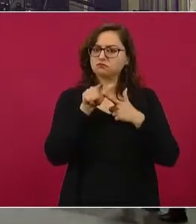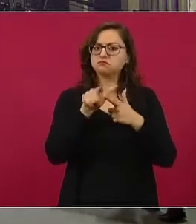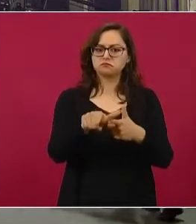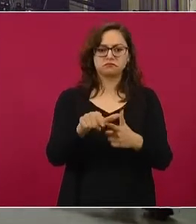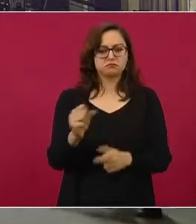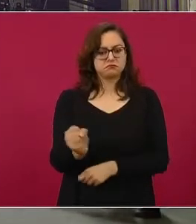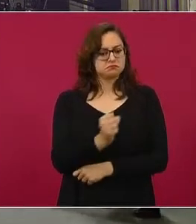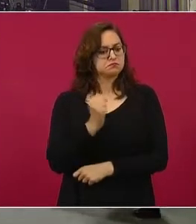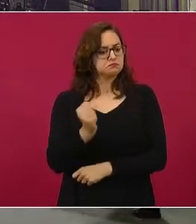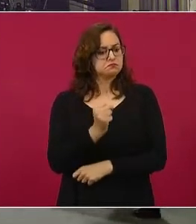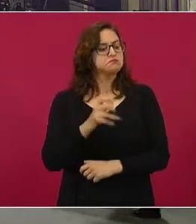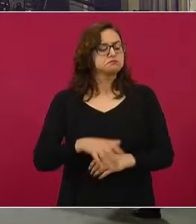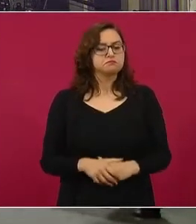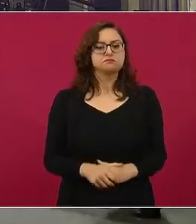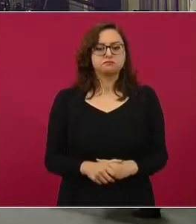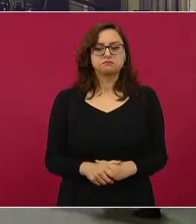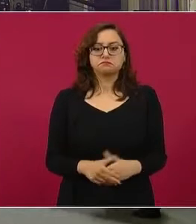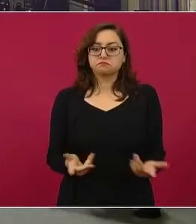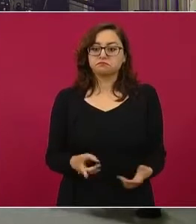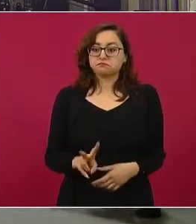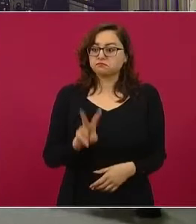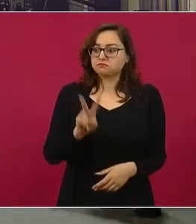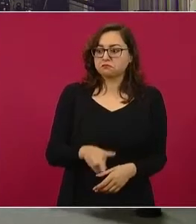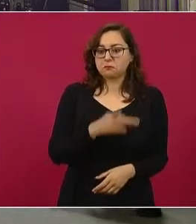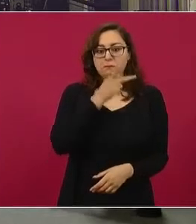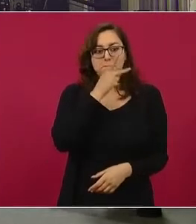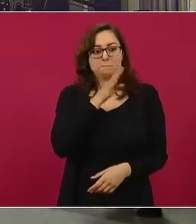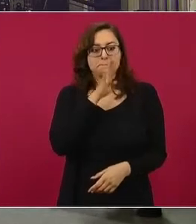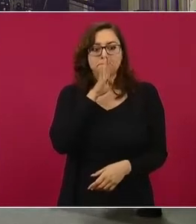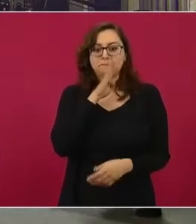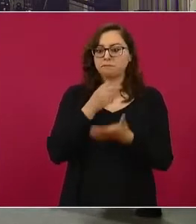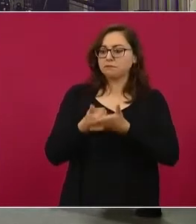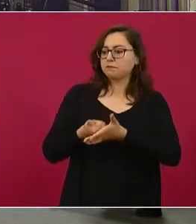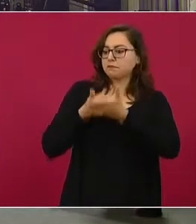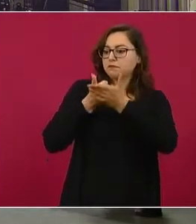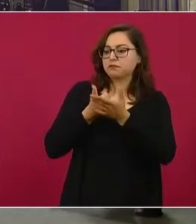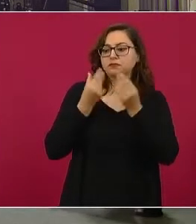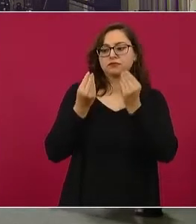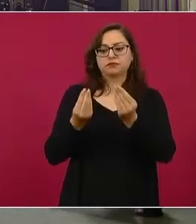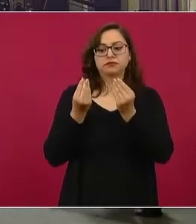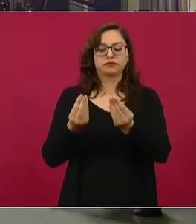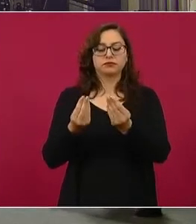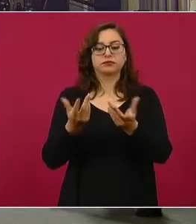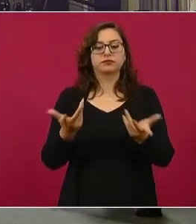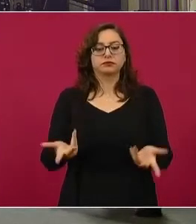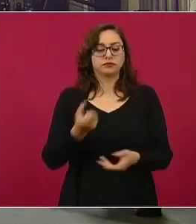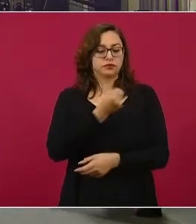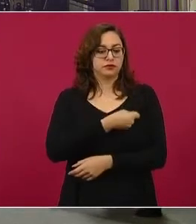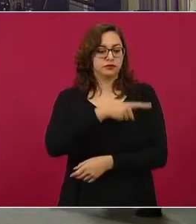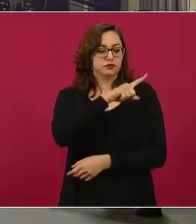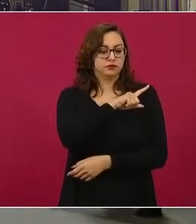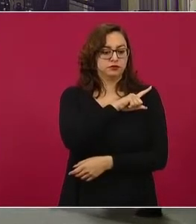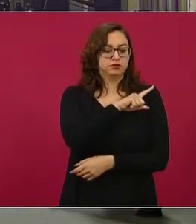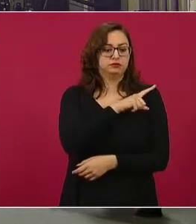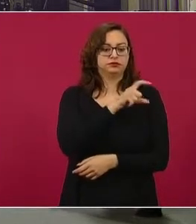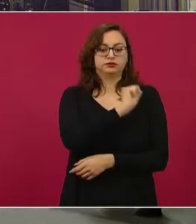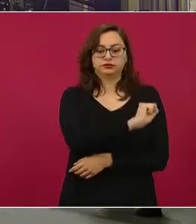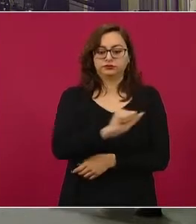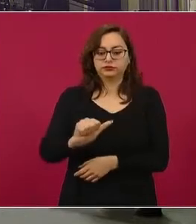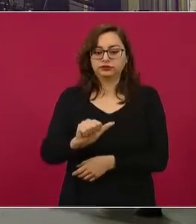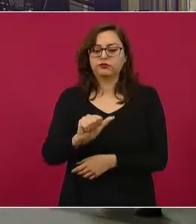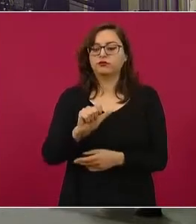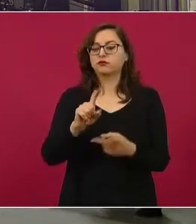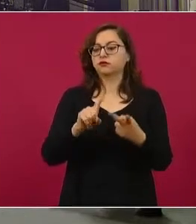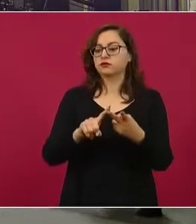Afortunadamente, yo insisto, la participación de los padres de familia, la coordinación con salud y el